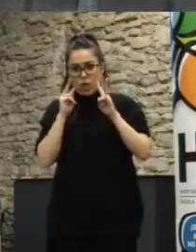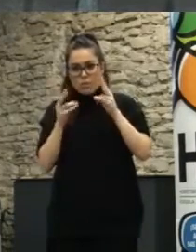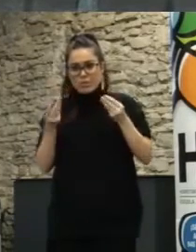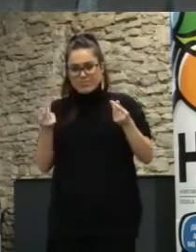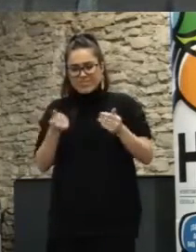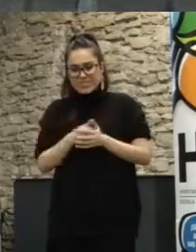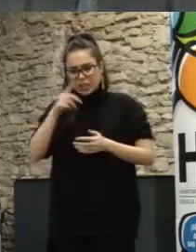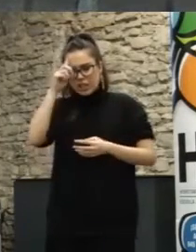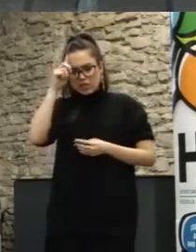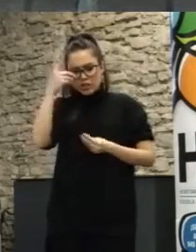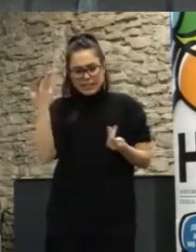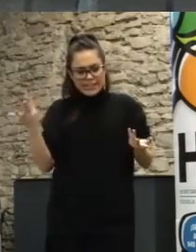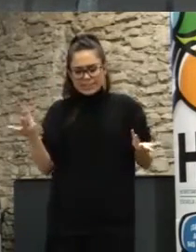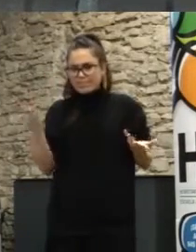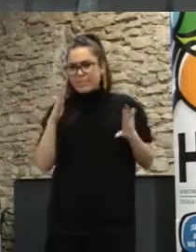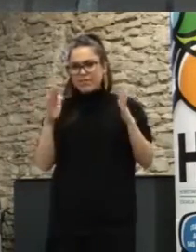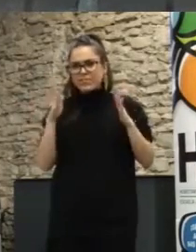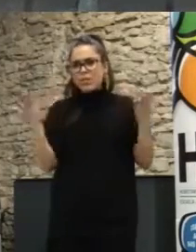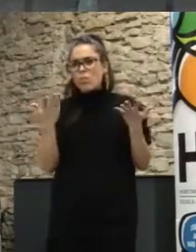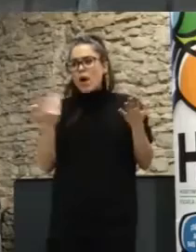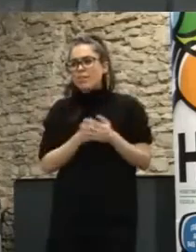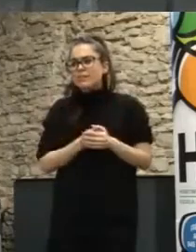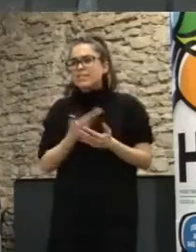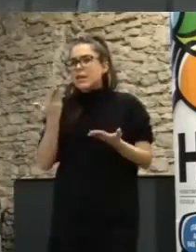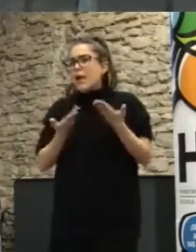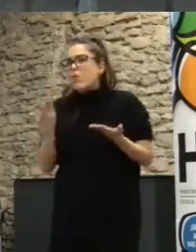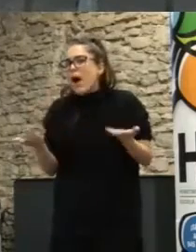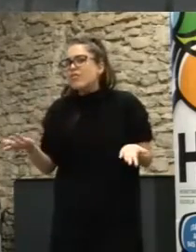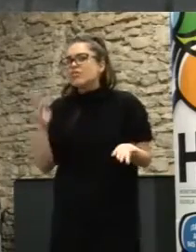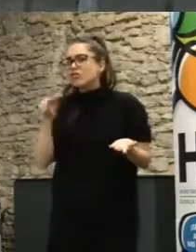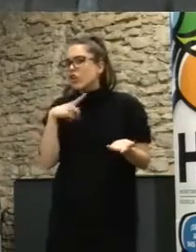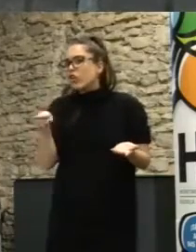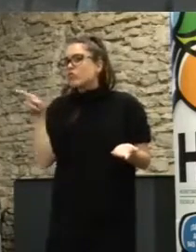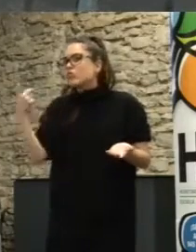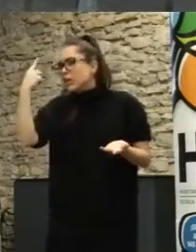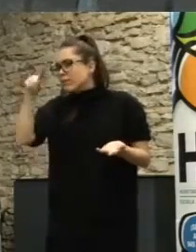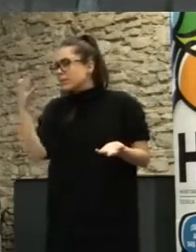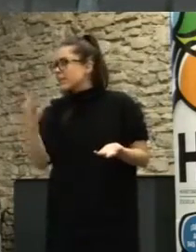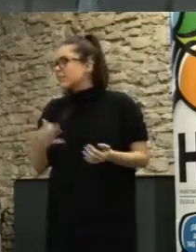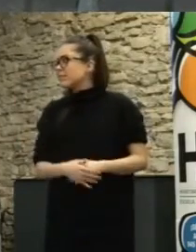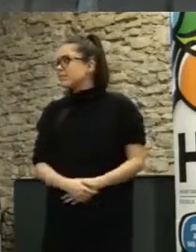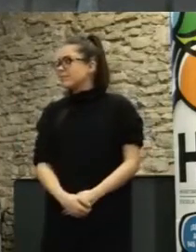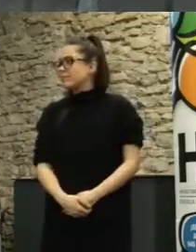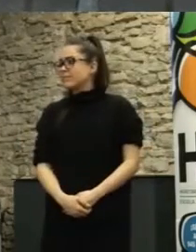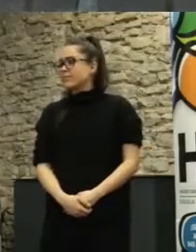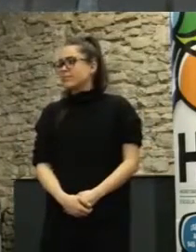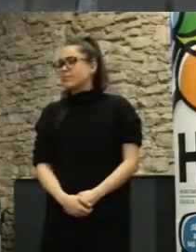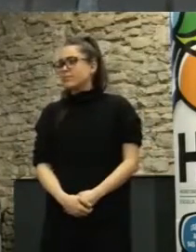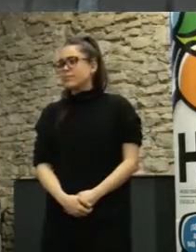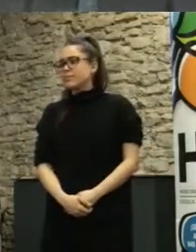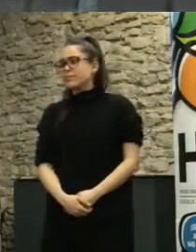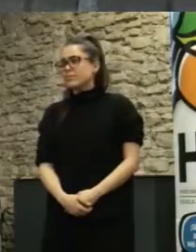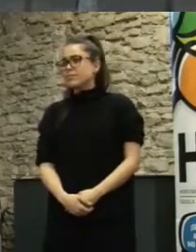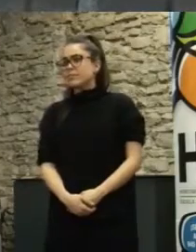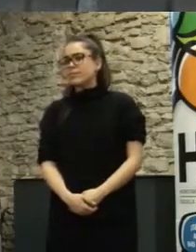en qué fases ¿no? se están evaluando ¿qué conocimiento tienes por ahí Paco? a ver la